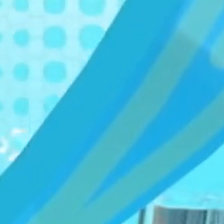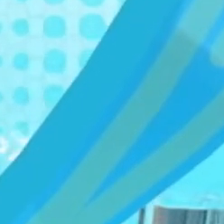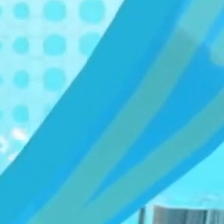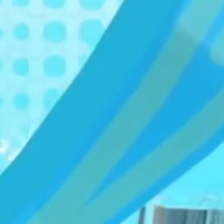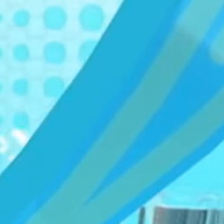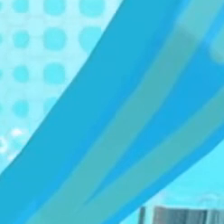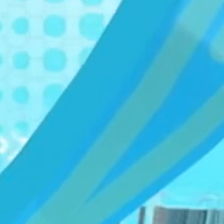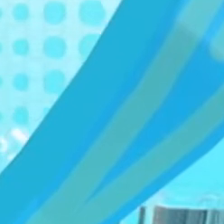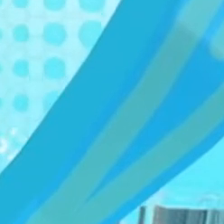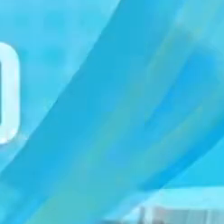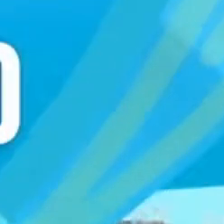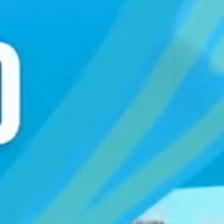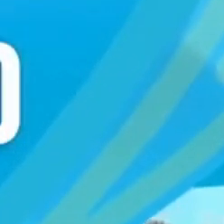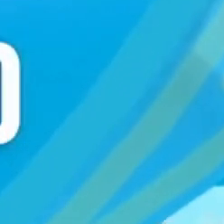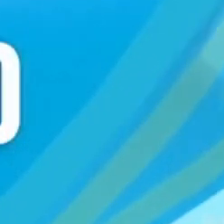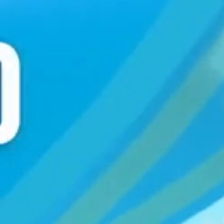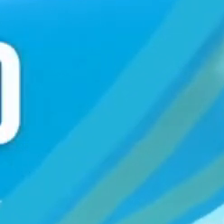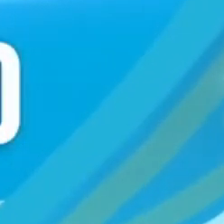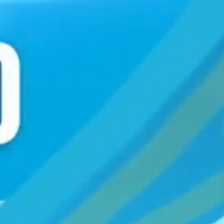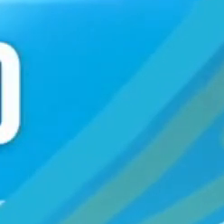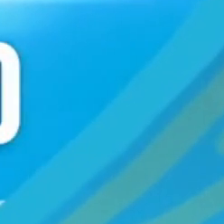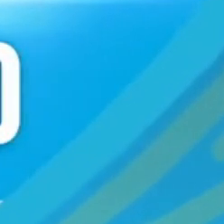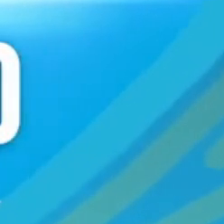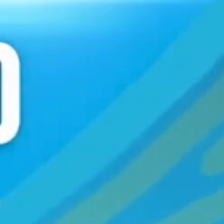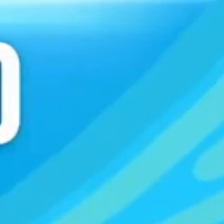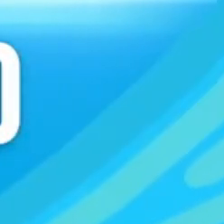Banco Popular presenta el tipo de cambio